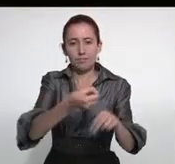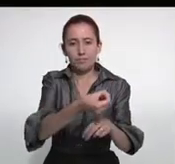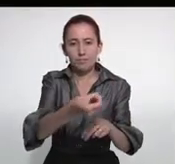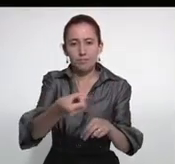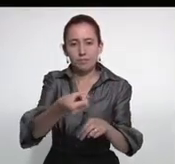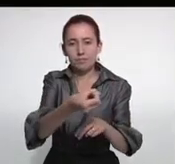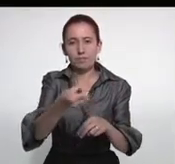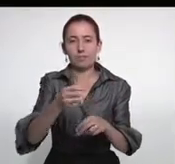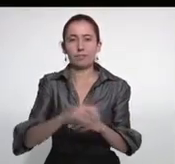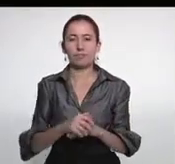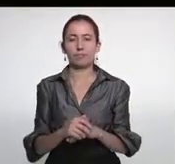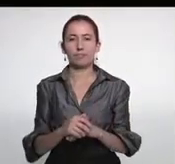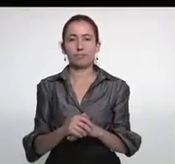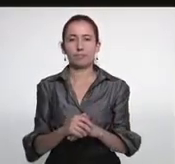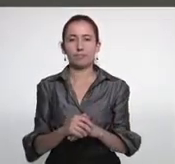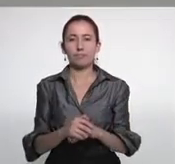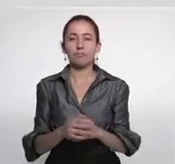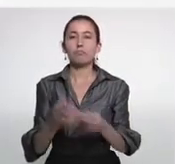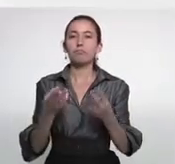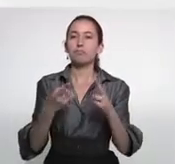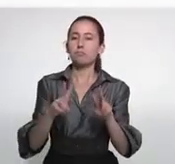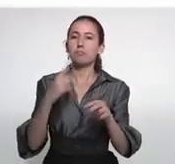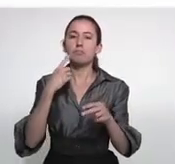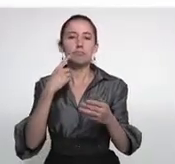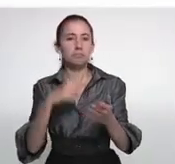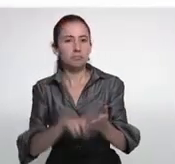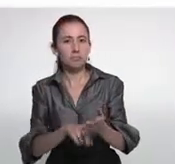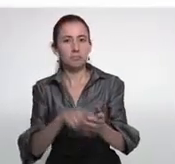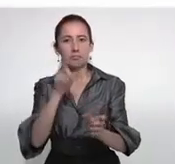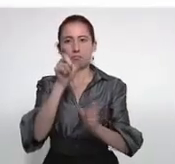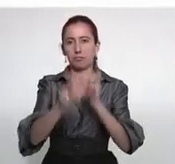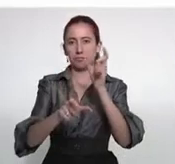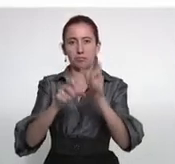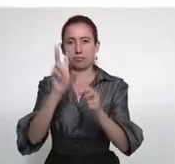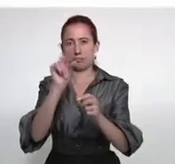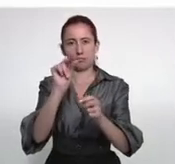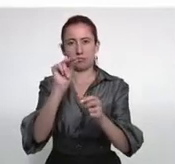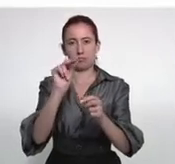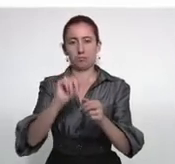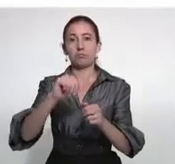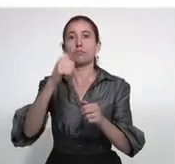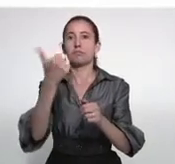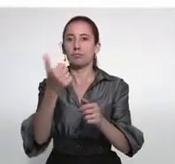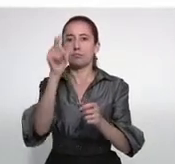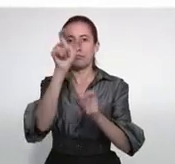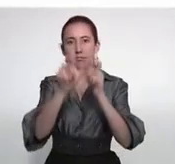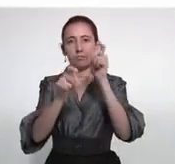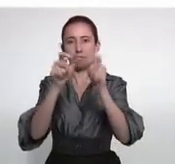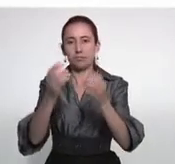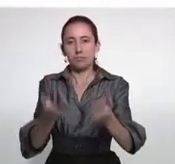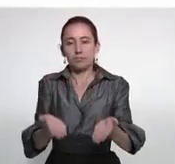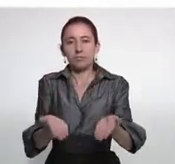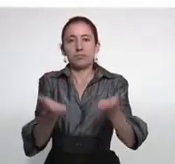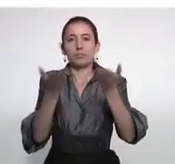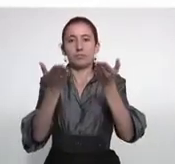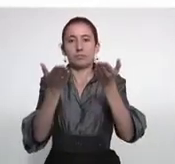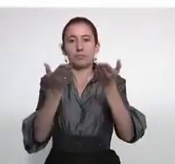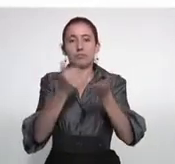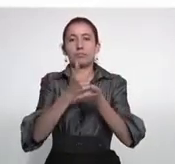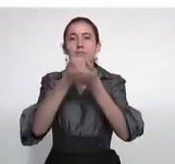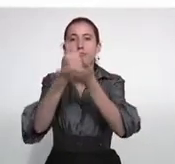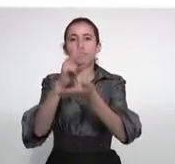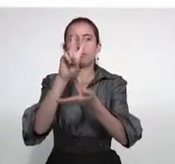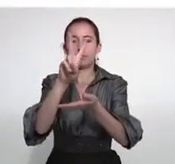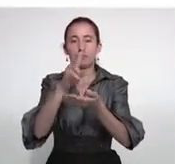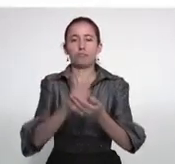caso de suspensión del fluido eléctrico. En caso de no poder movilizar a la persona en su silla de ruedas, puede realizar un levantamiento con